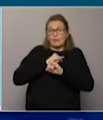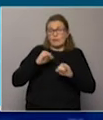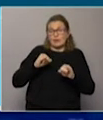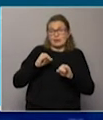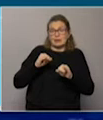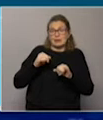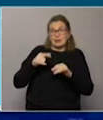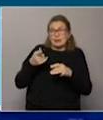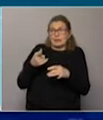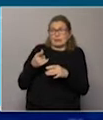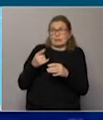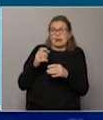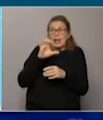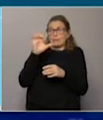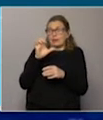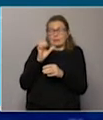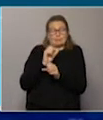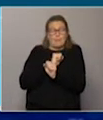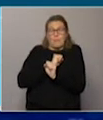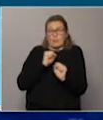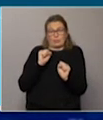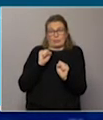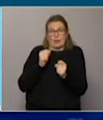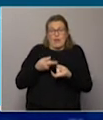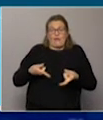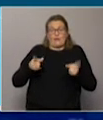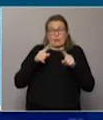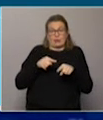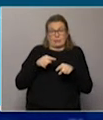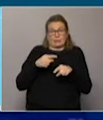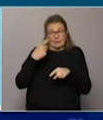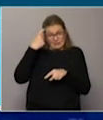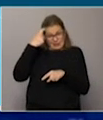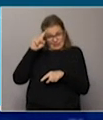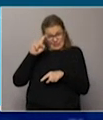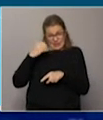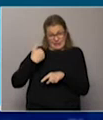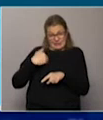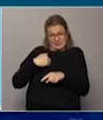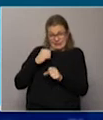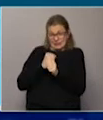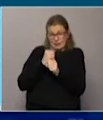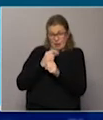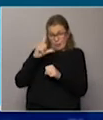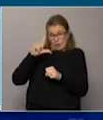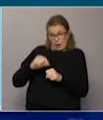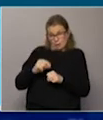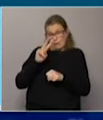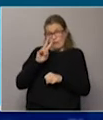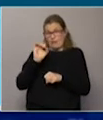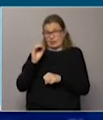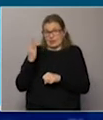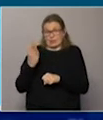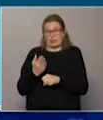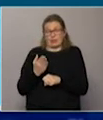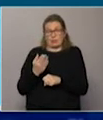shock de oferta que supone el coronavirus. Para tener una idea, hoy la caída de la actividad en Argentina es del entorno del 20%, con